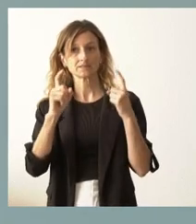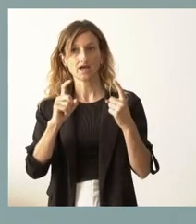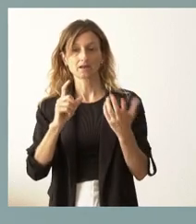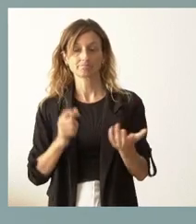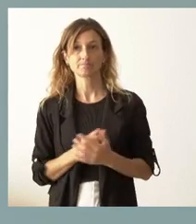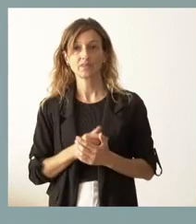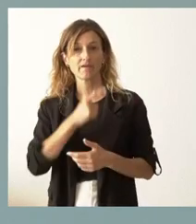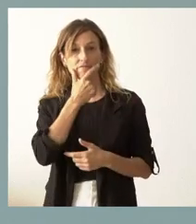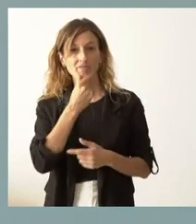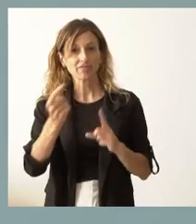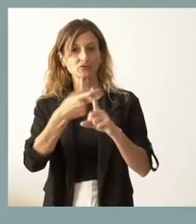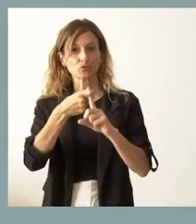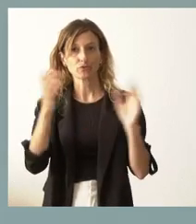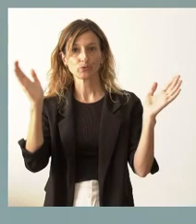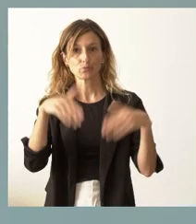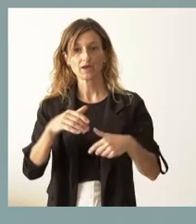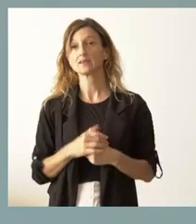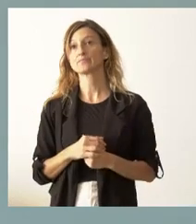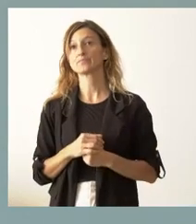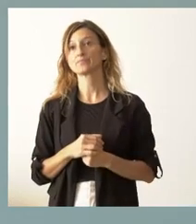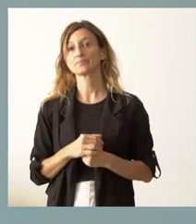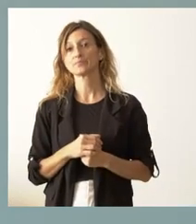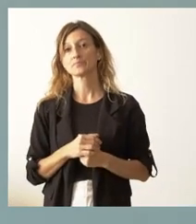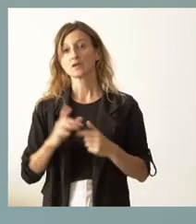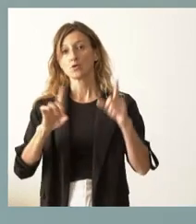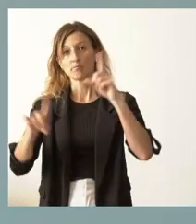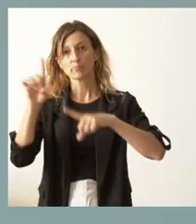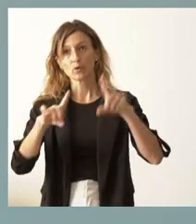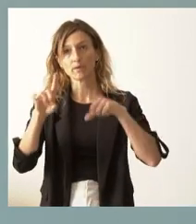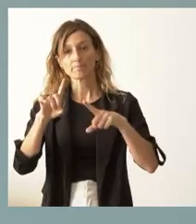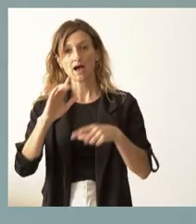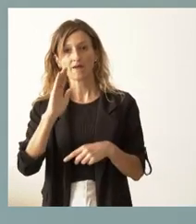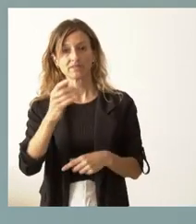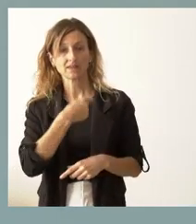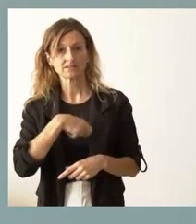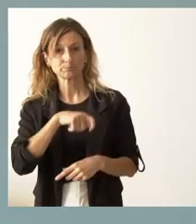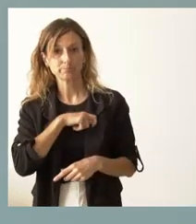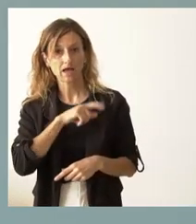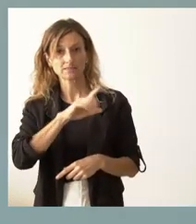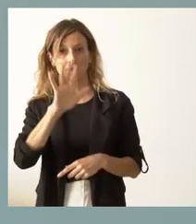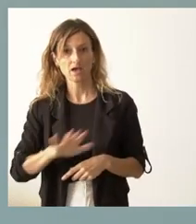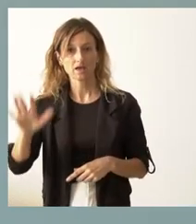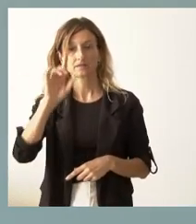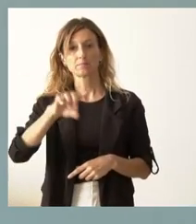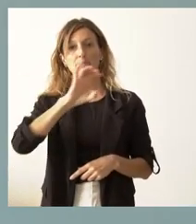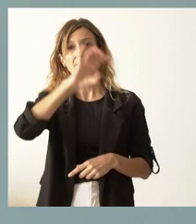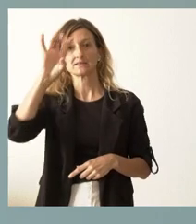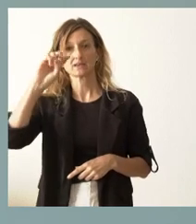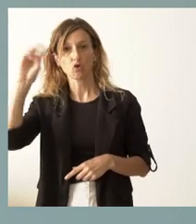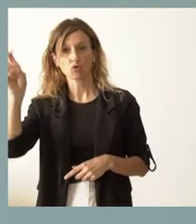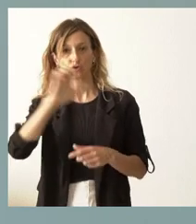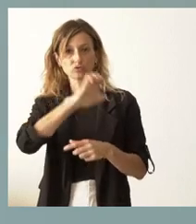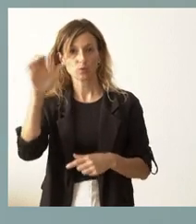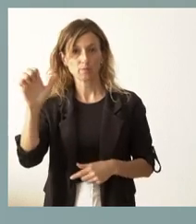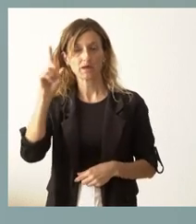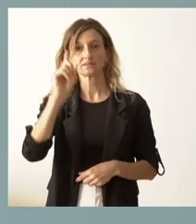que no es fácil de solucionar, que es un problema que no solamente afecta al conjunto de España, sino a otros países del contexto europeo